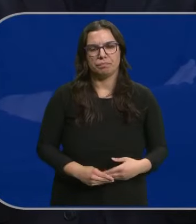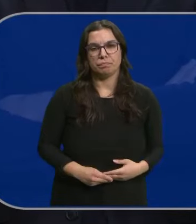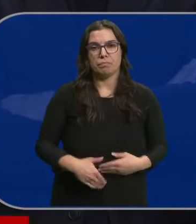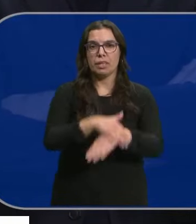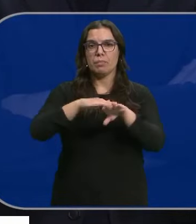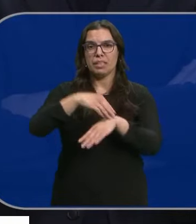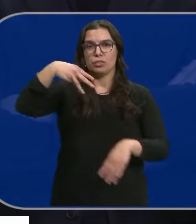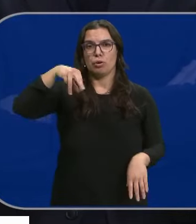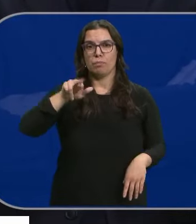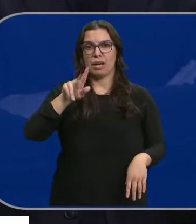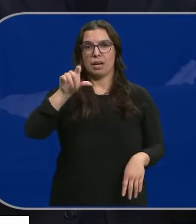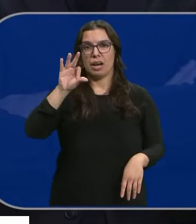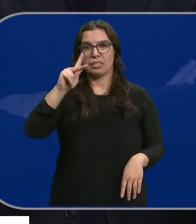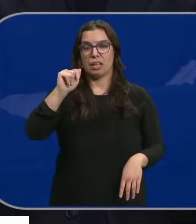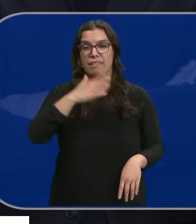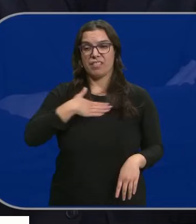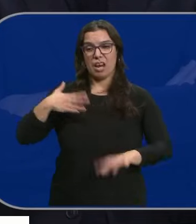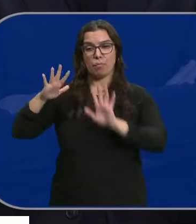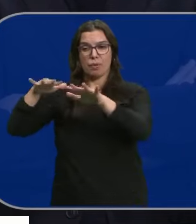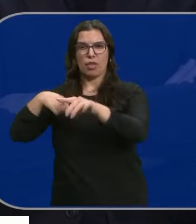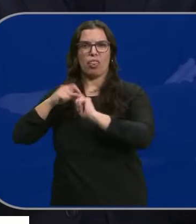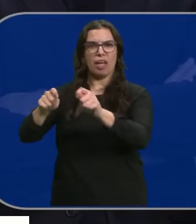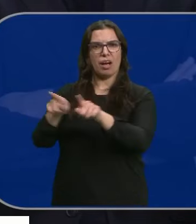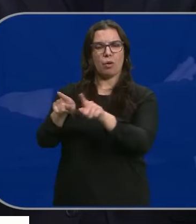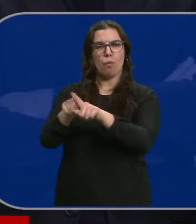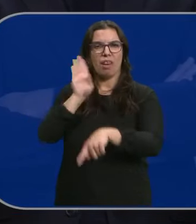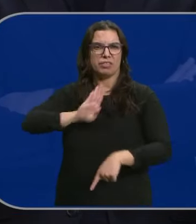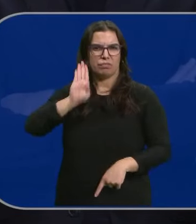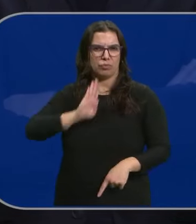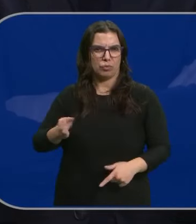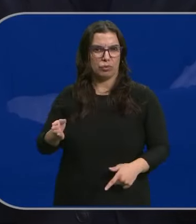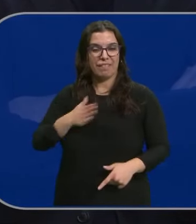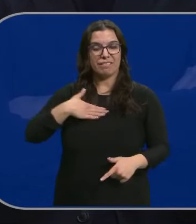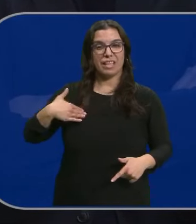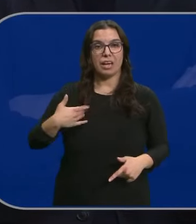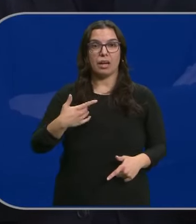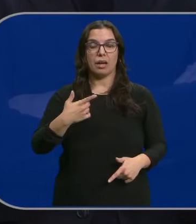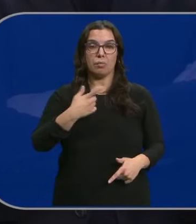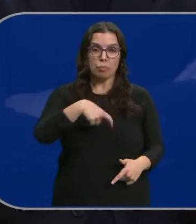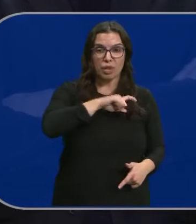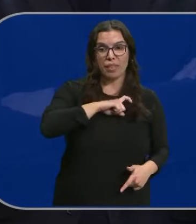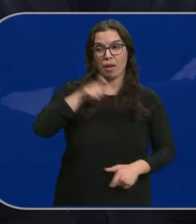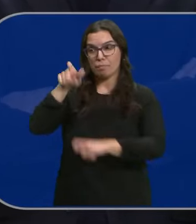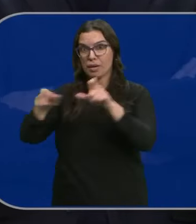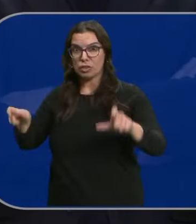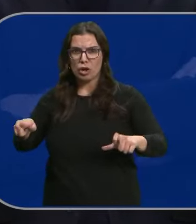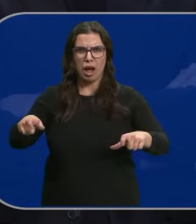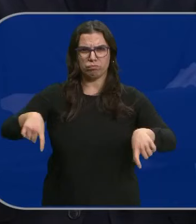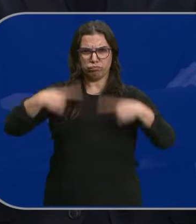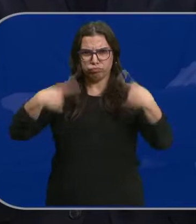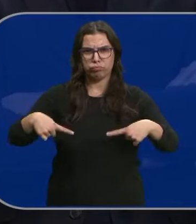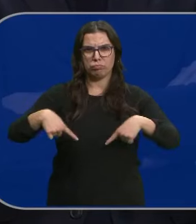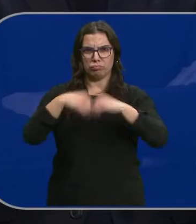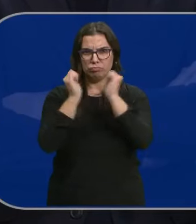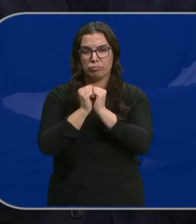Marlaska pretende criminalizar las movilizaciones y pretende enfrentar a la policía con su propio pueblo